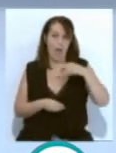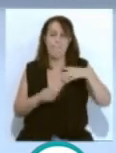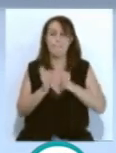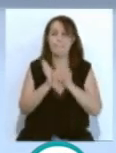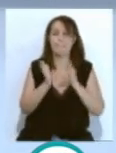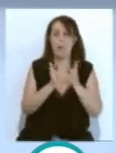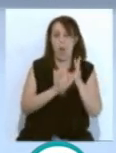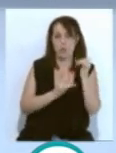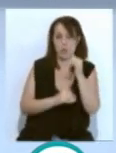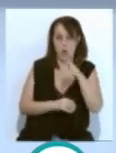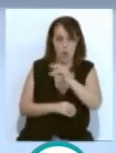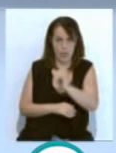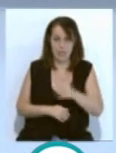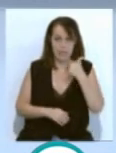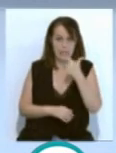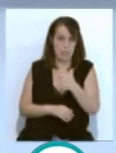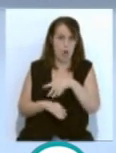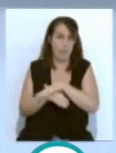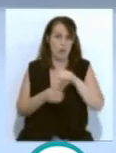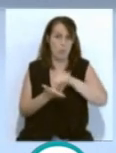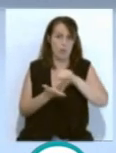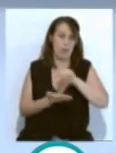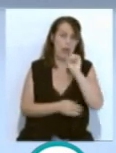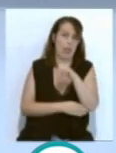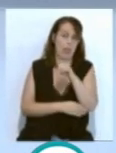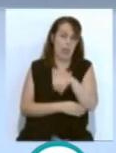esta zona de la ciudad sufre la dejadez del gobierno municipal.